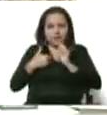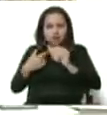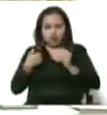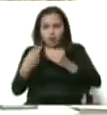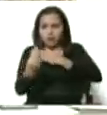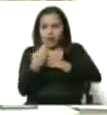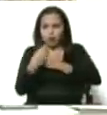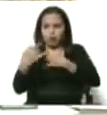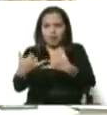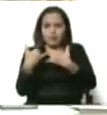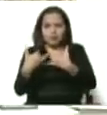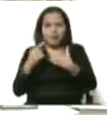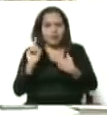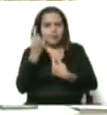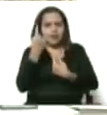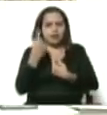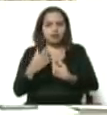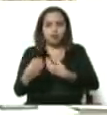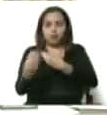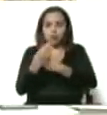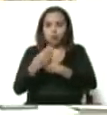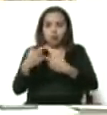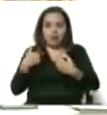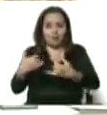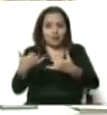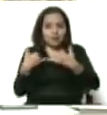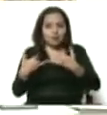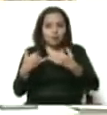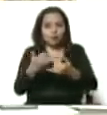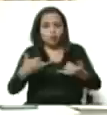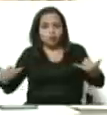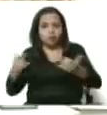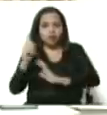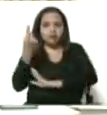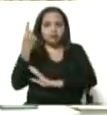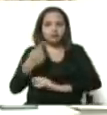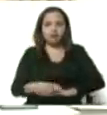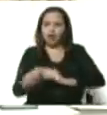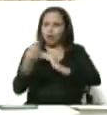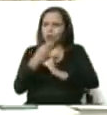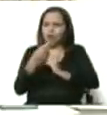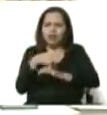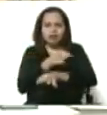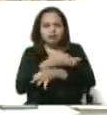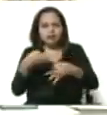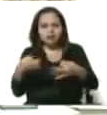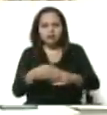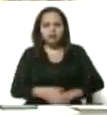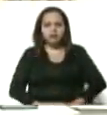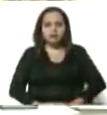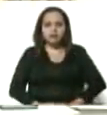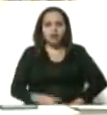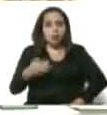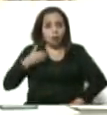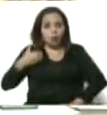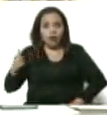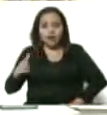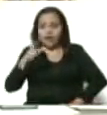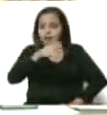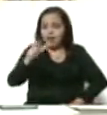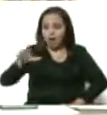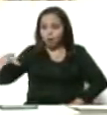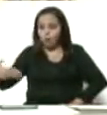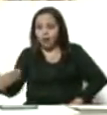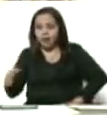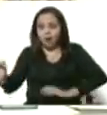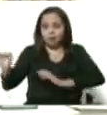Cuidarse es lo primero. Línea de acción. Cuidarse, cuidarse. Cuidarse al máximo, como que cualquiera se lo puede